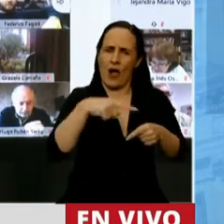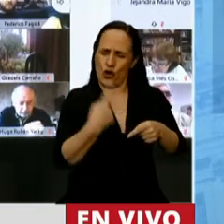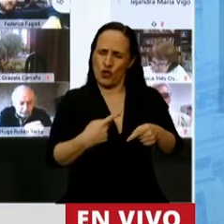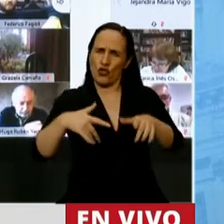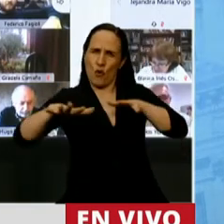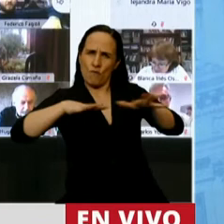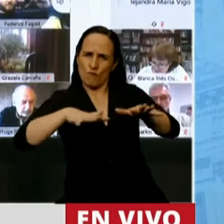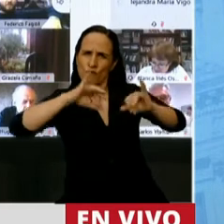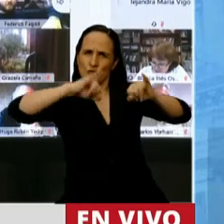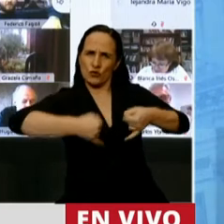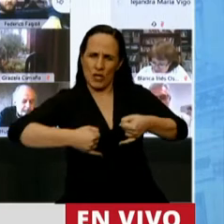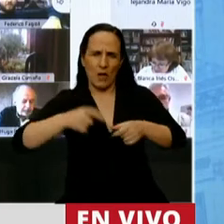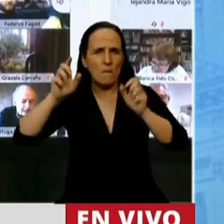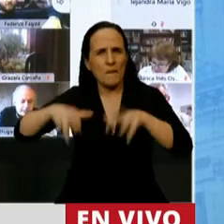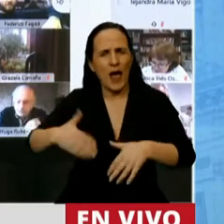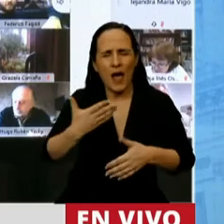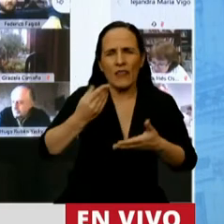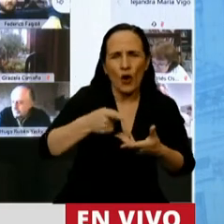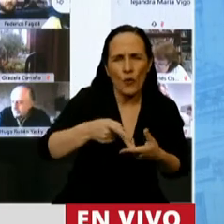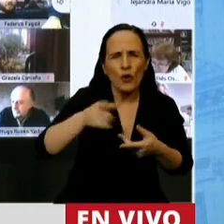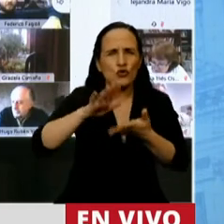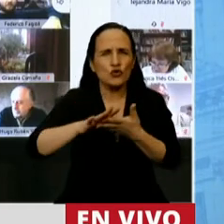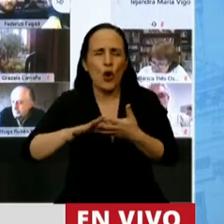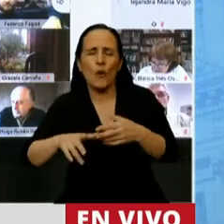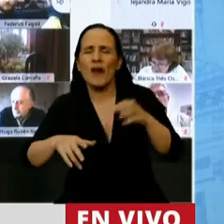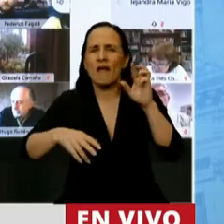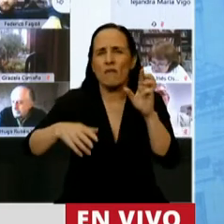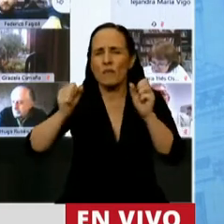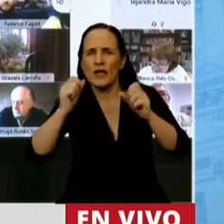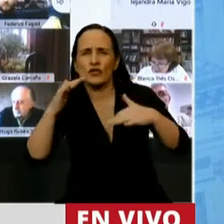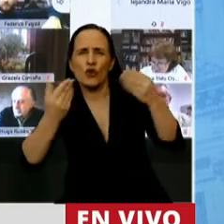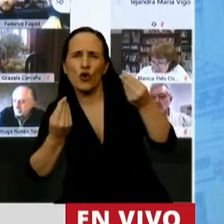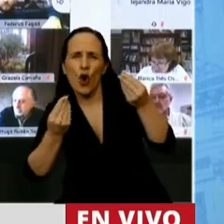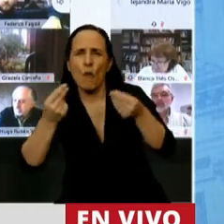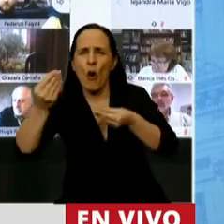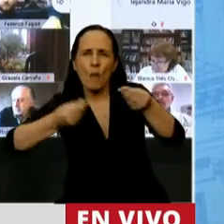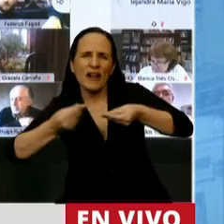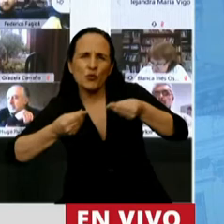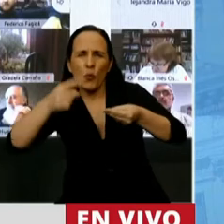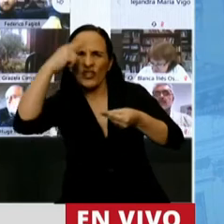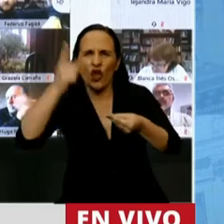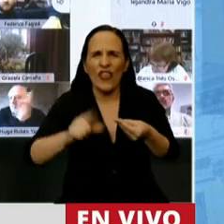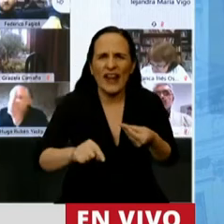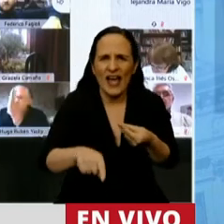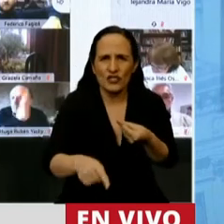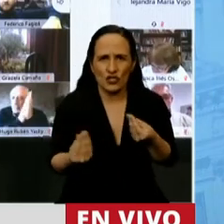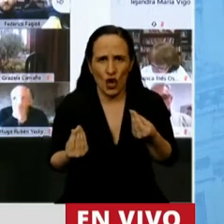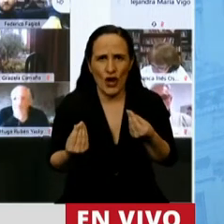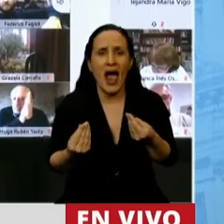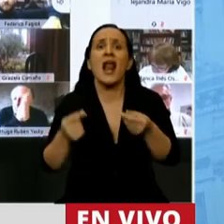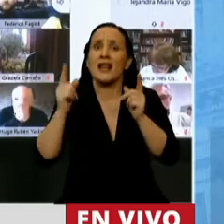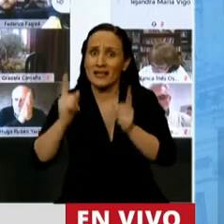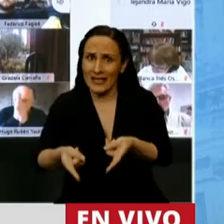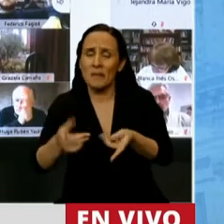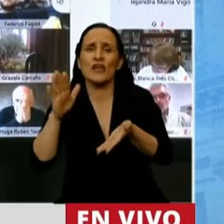monetaria activa, tanto en lo que corresponde al manejo del presupuesto nacional, como también en lo que hace a